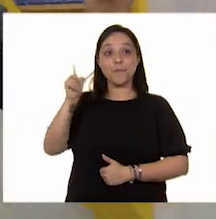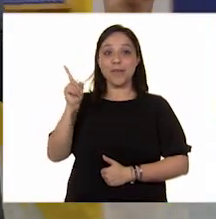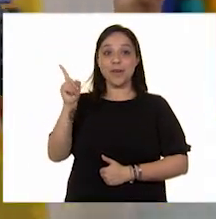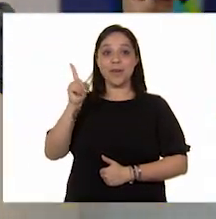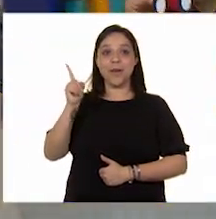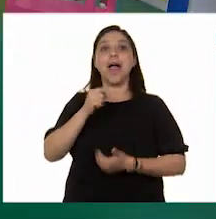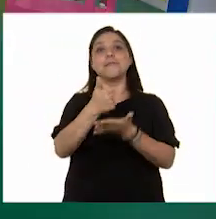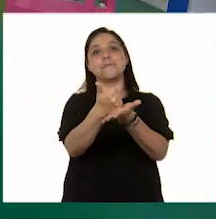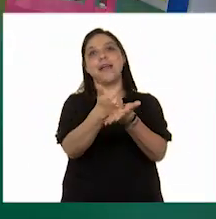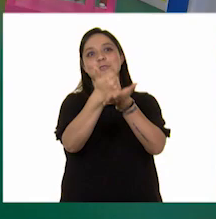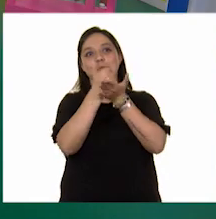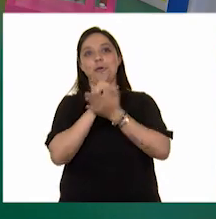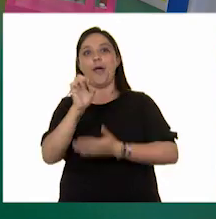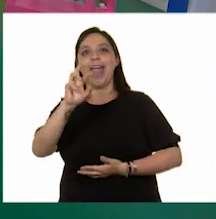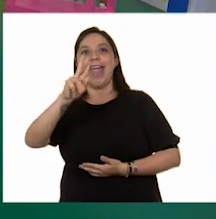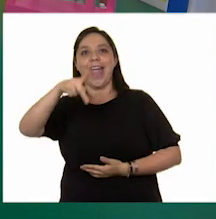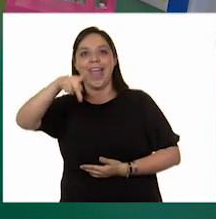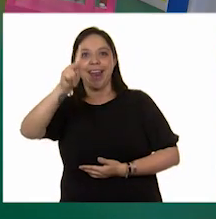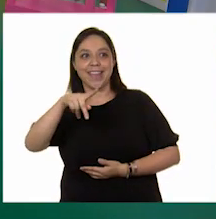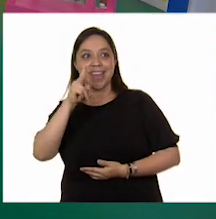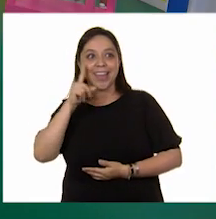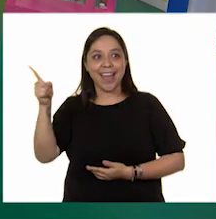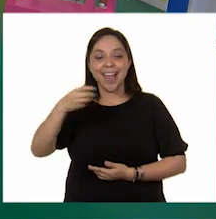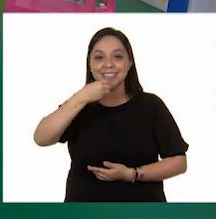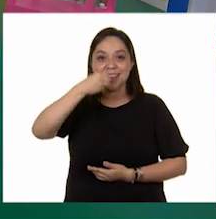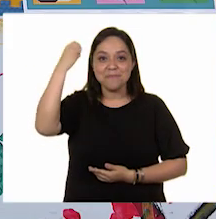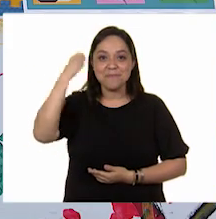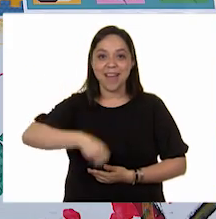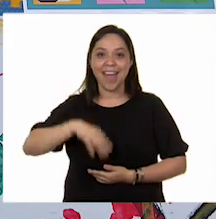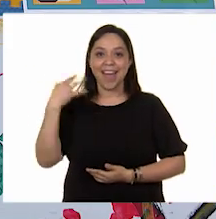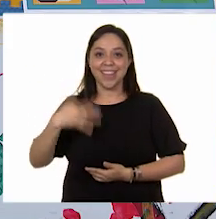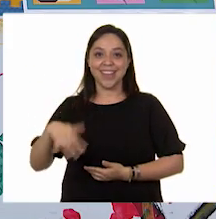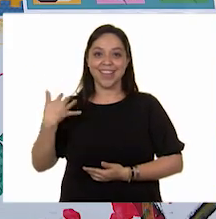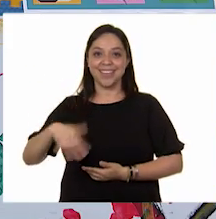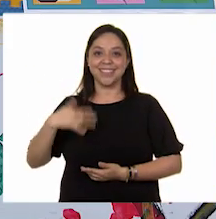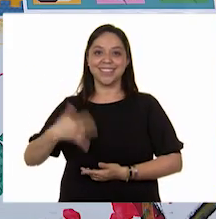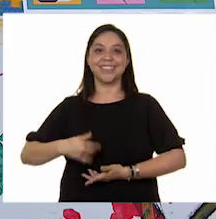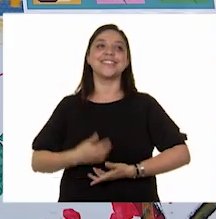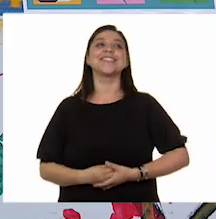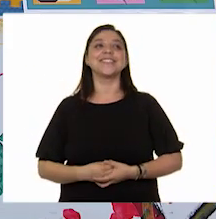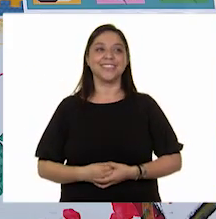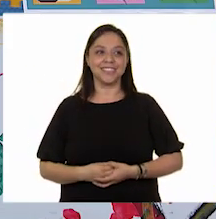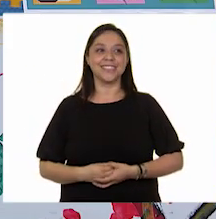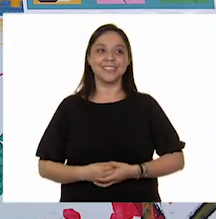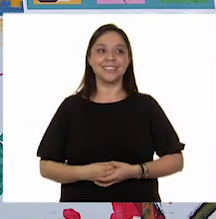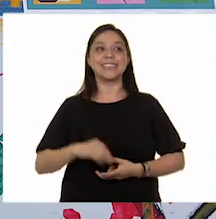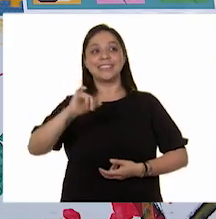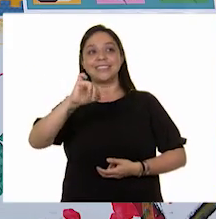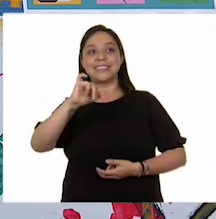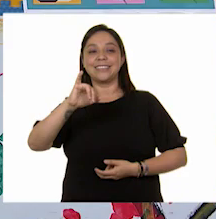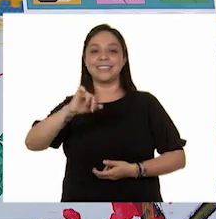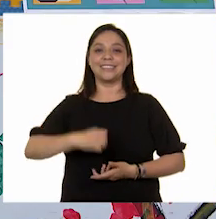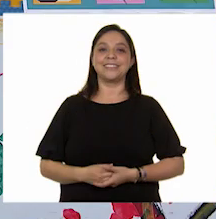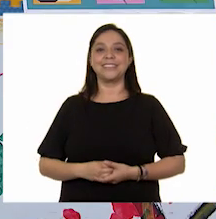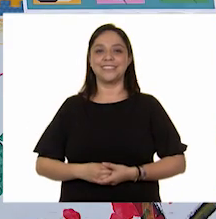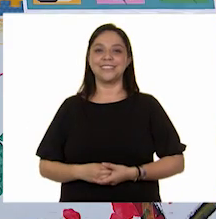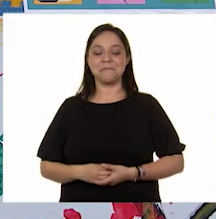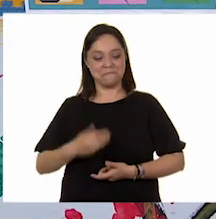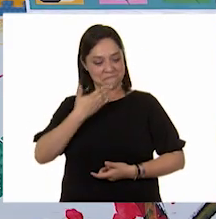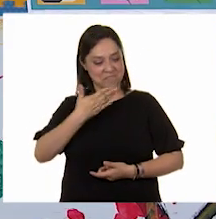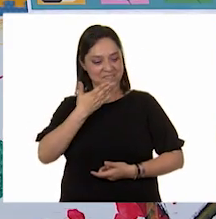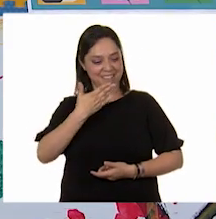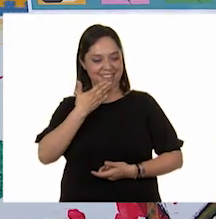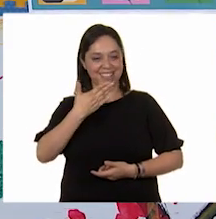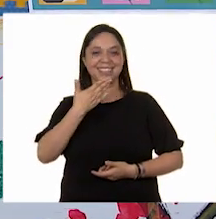ayudó a hacer, Erick. Sí, quedó padrísimo, pañuelo. Siguiendo todas nuestras comunicaciones. ¡Vamos, carrito, vamos! Quedó. Muy bien.